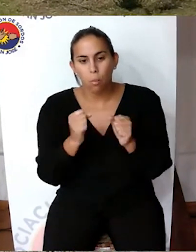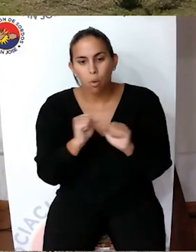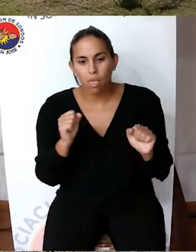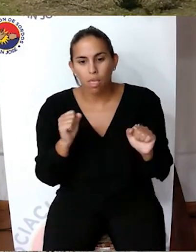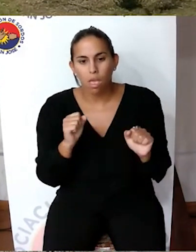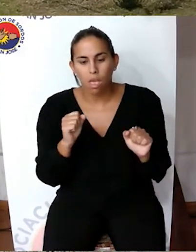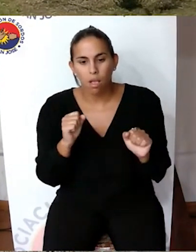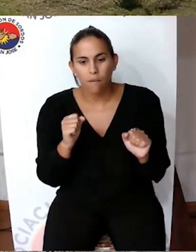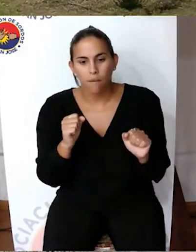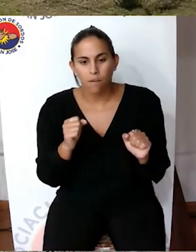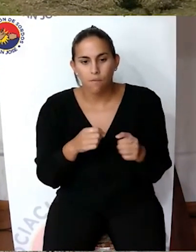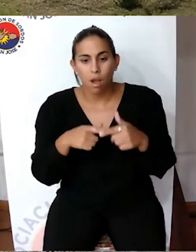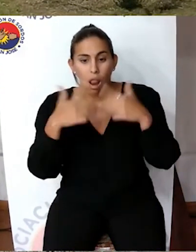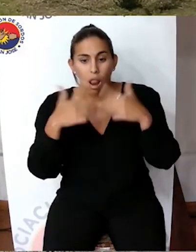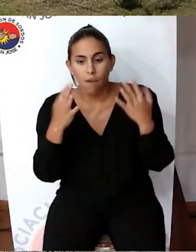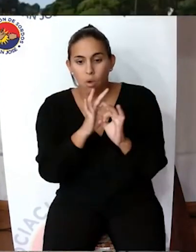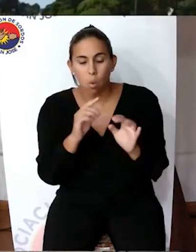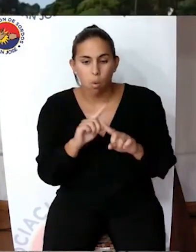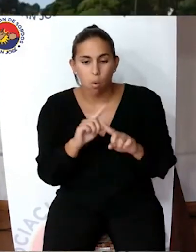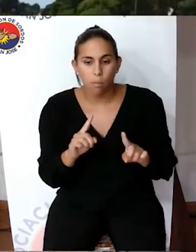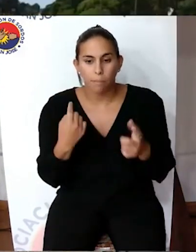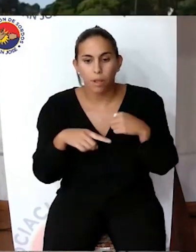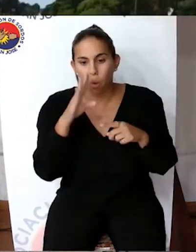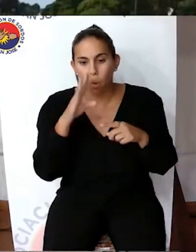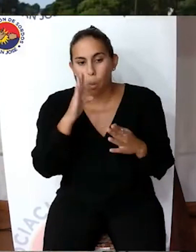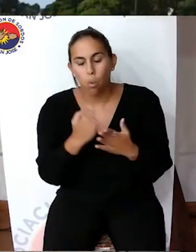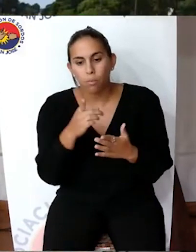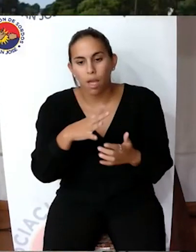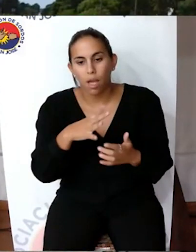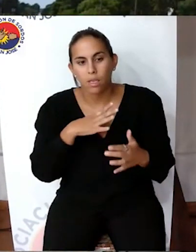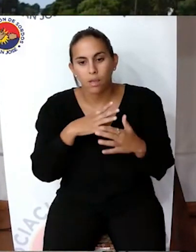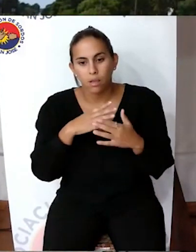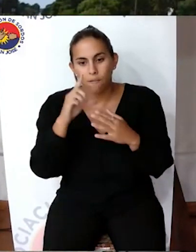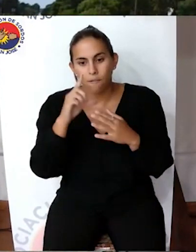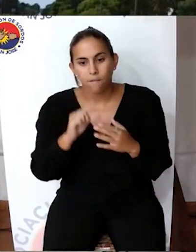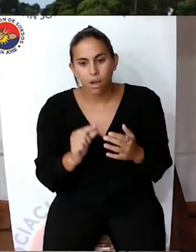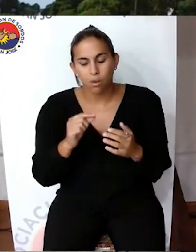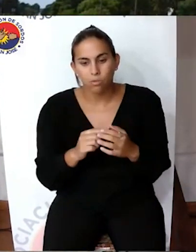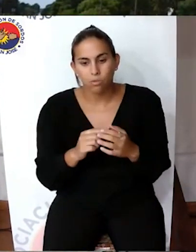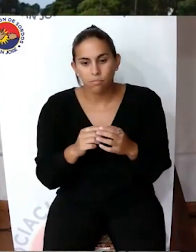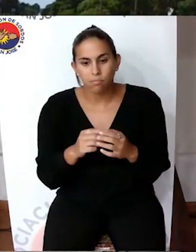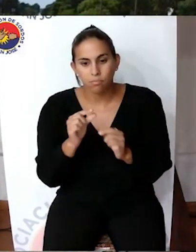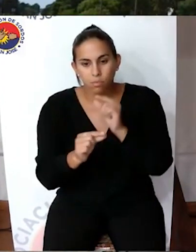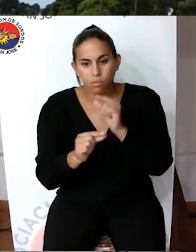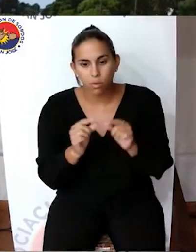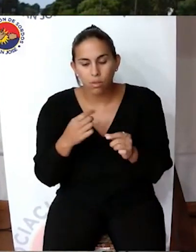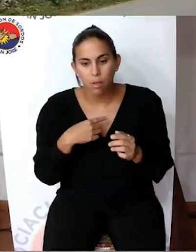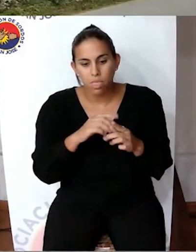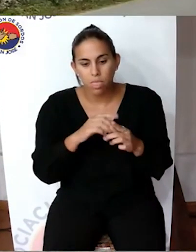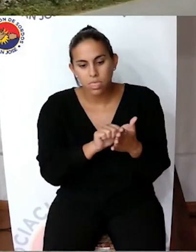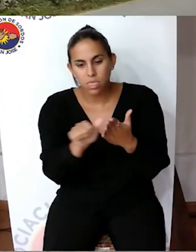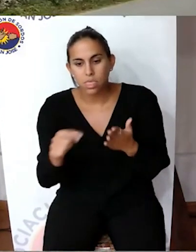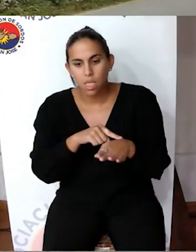o crónicos. Estos últimos están vinculados a una exposición a bajas dosis durante un largo periodo de tiempo.